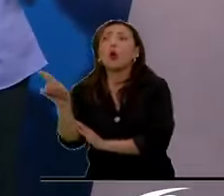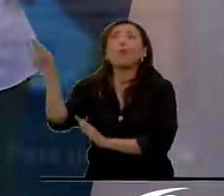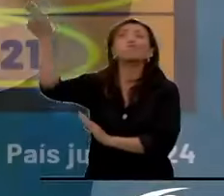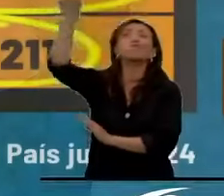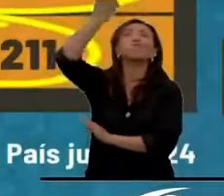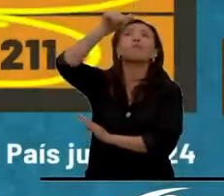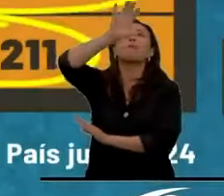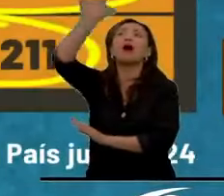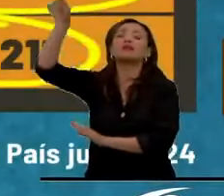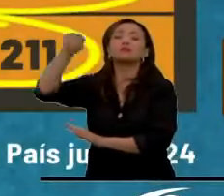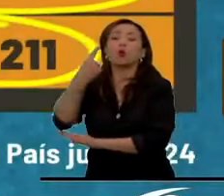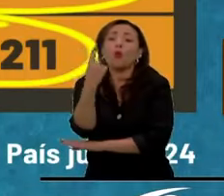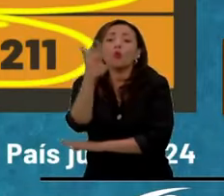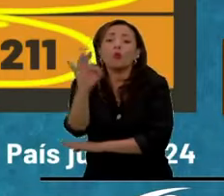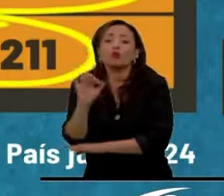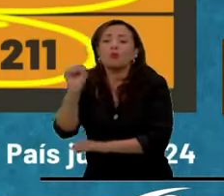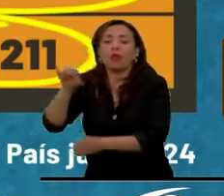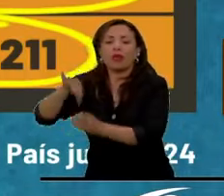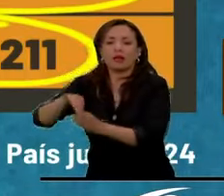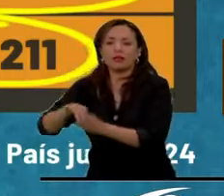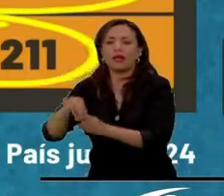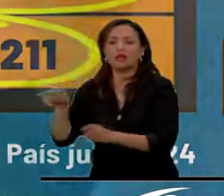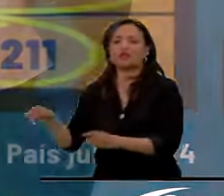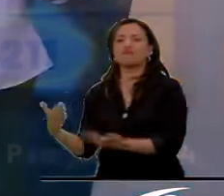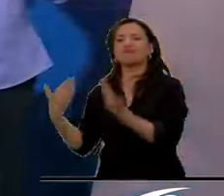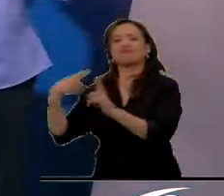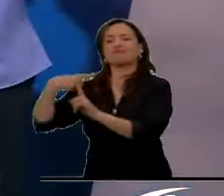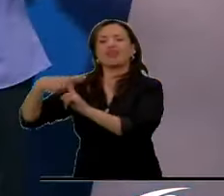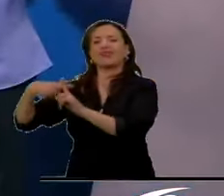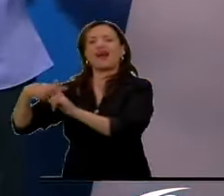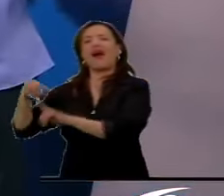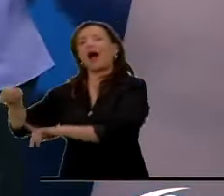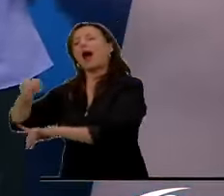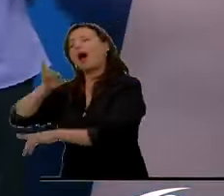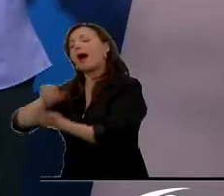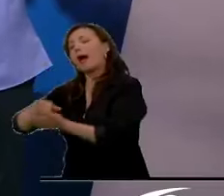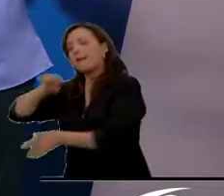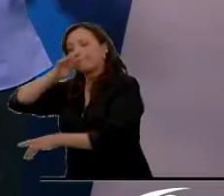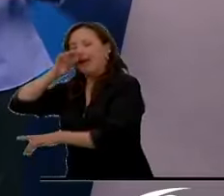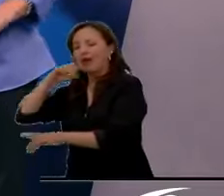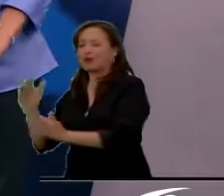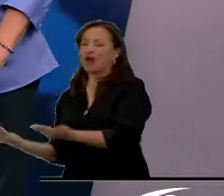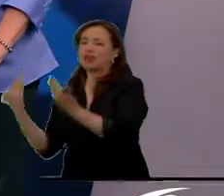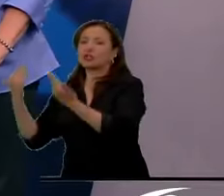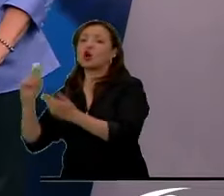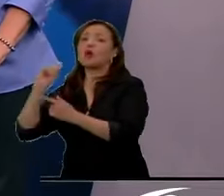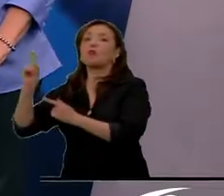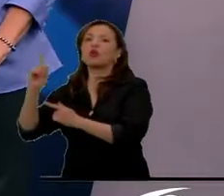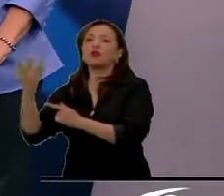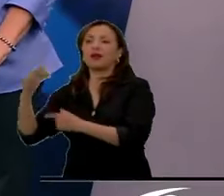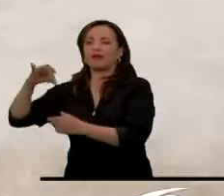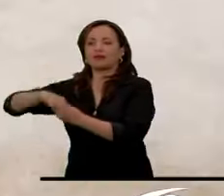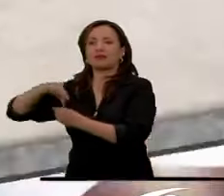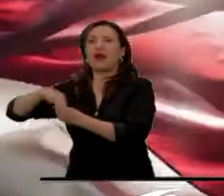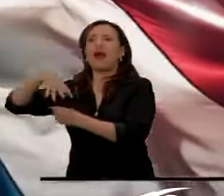Esto es una ventaja para el candidato Maduro, ya que la oposición por fuera tendría muchos más votos.